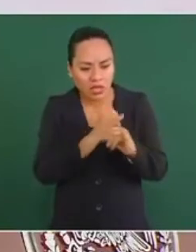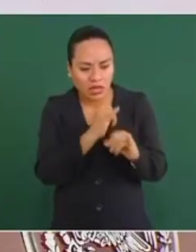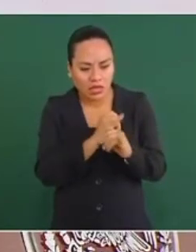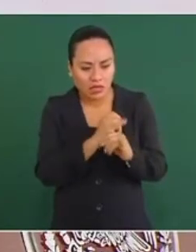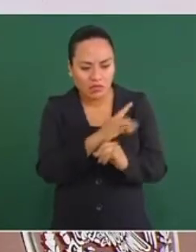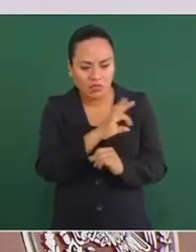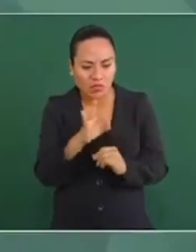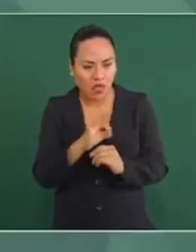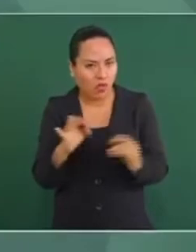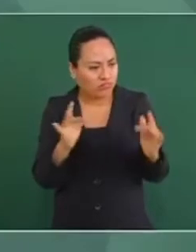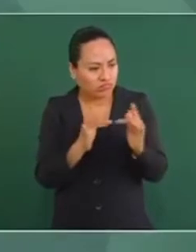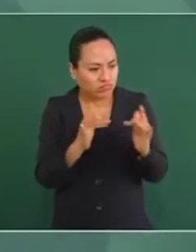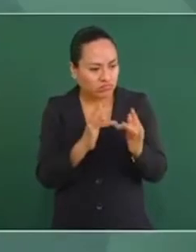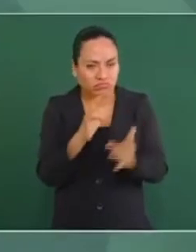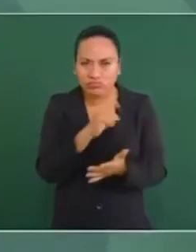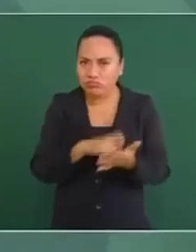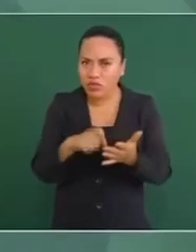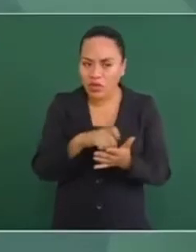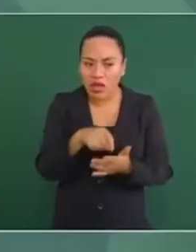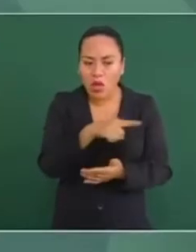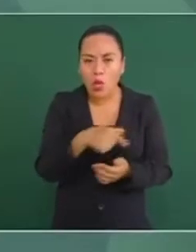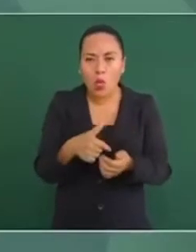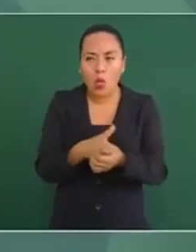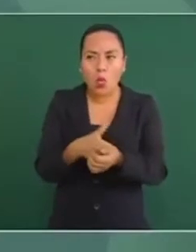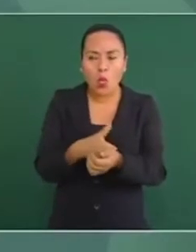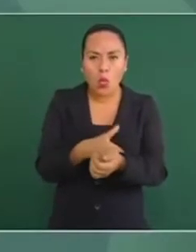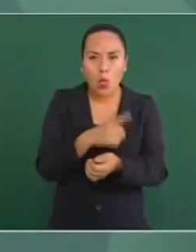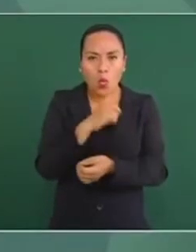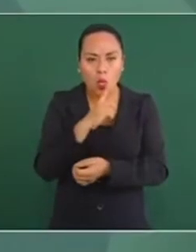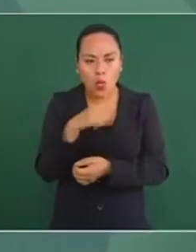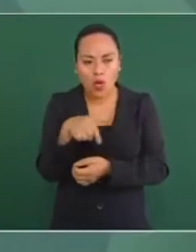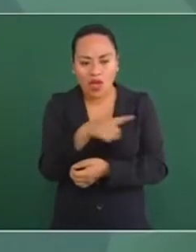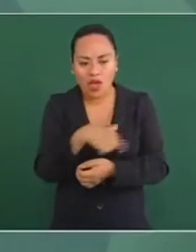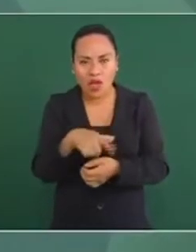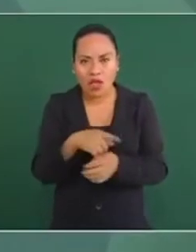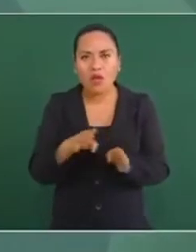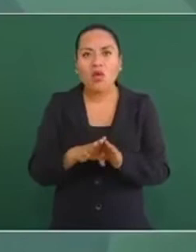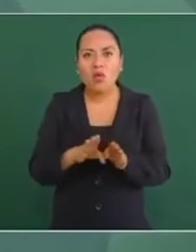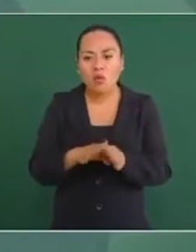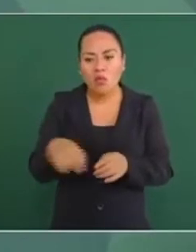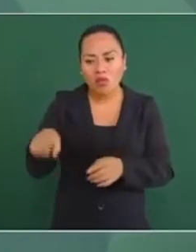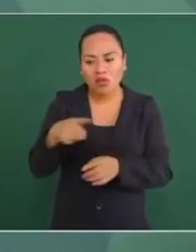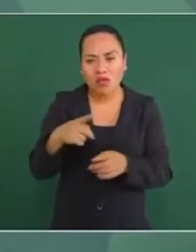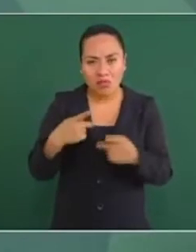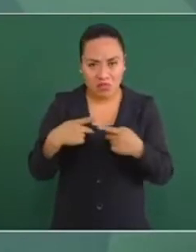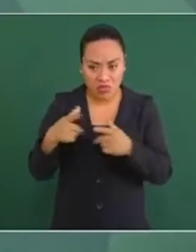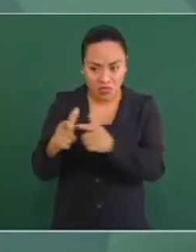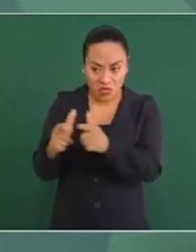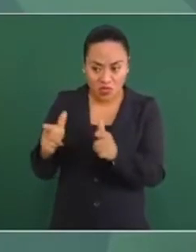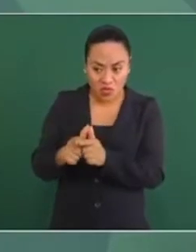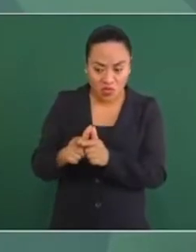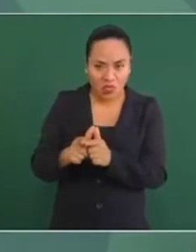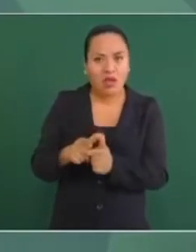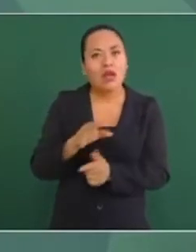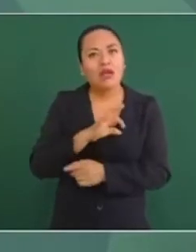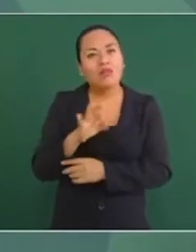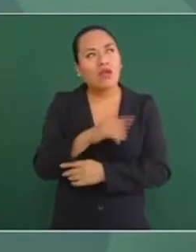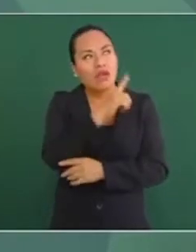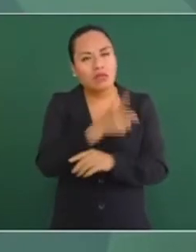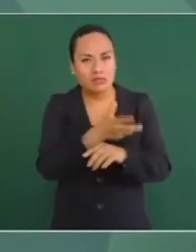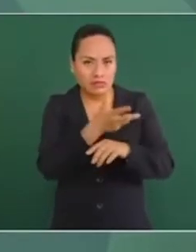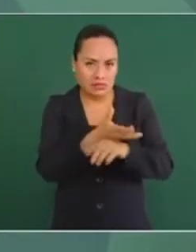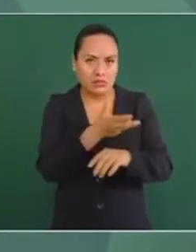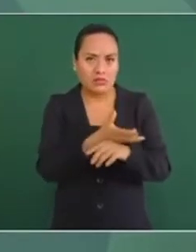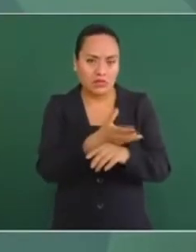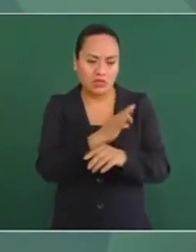están ocultas, pero definitivamente incluso desde Estados Unidos se puede comprar a través de